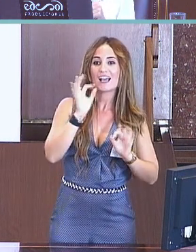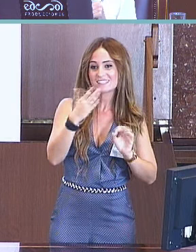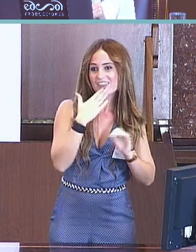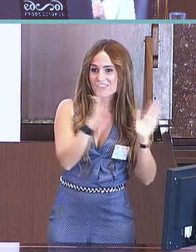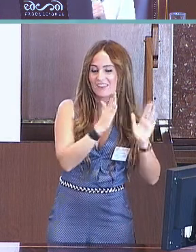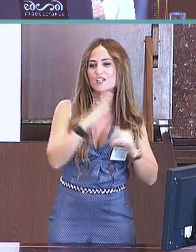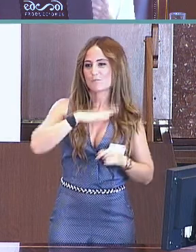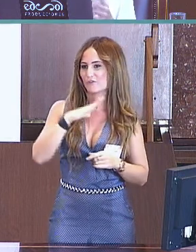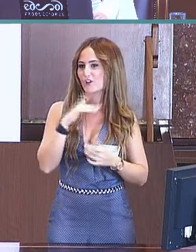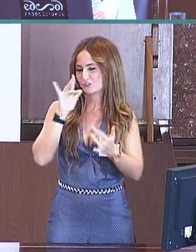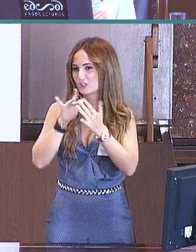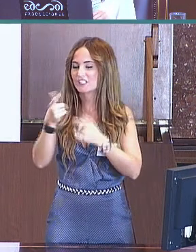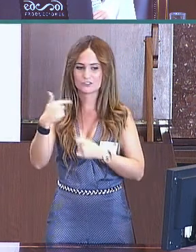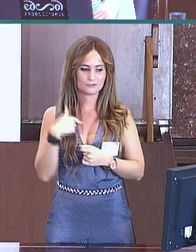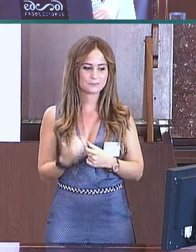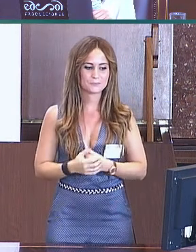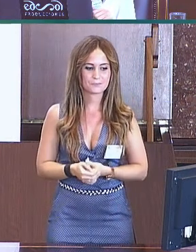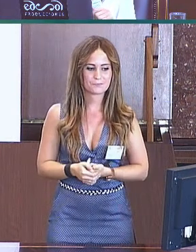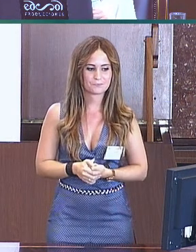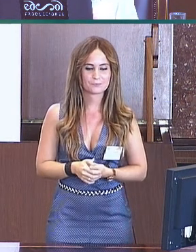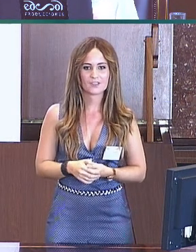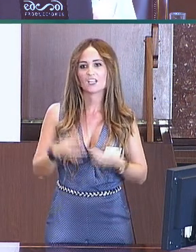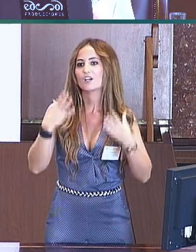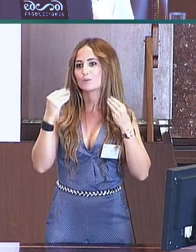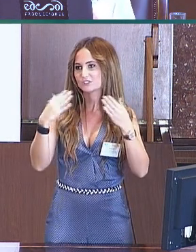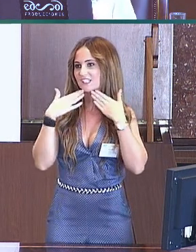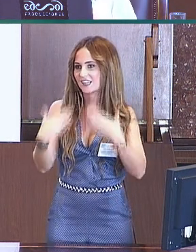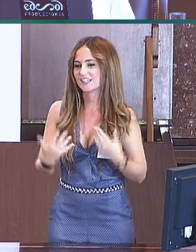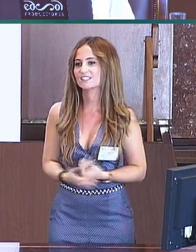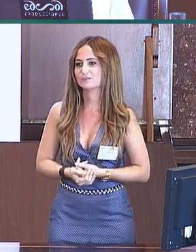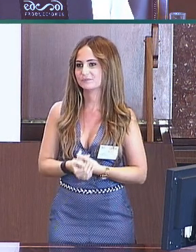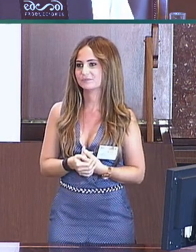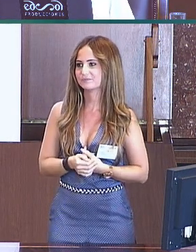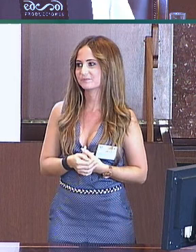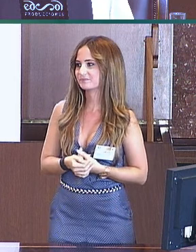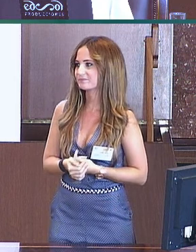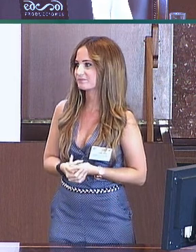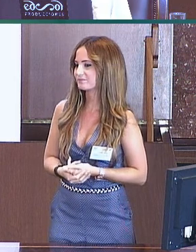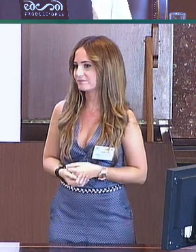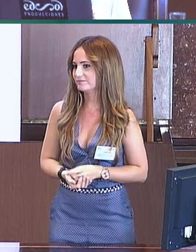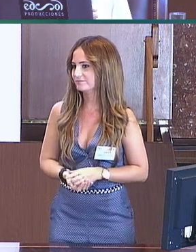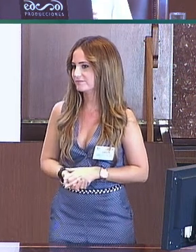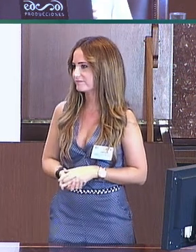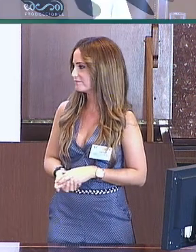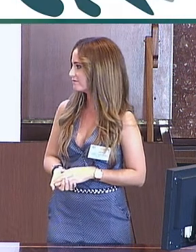os pongáis en contacto con nosotros. Pues nada, muchísimas gracias y a vuestra disposición.